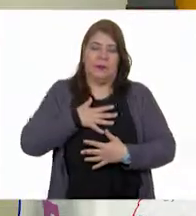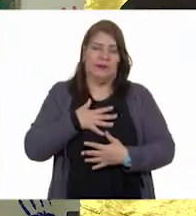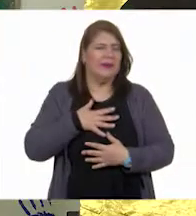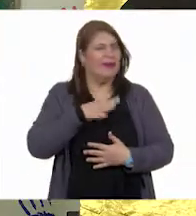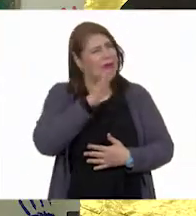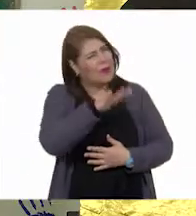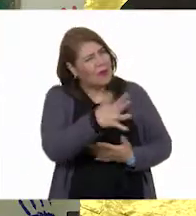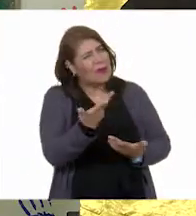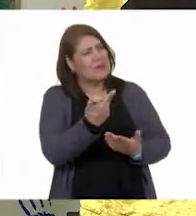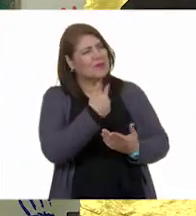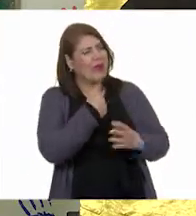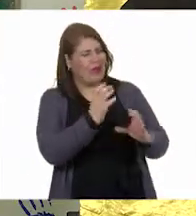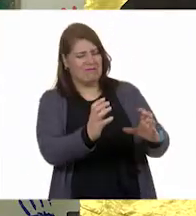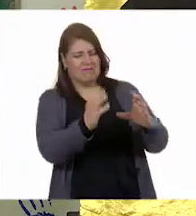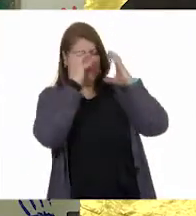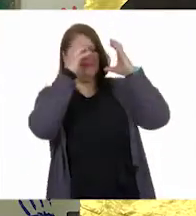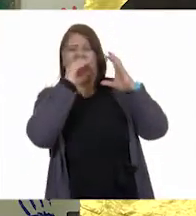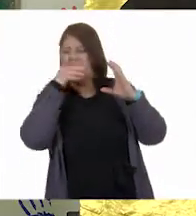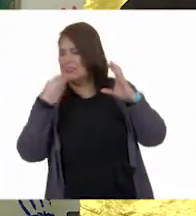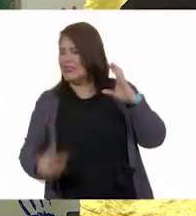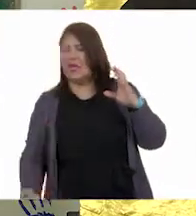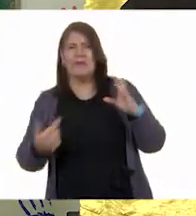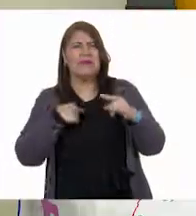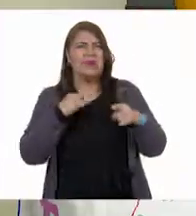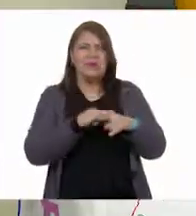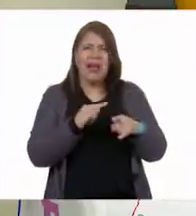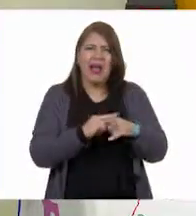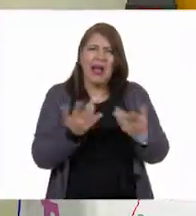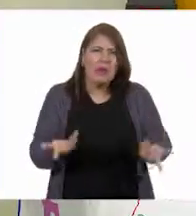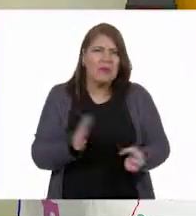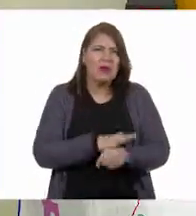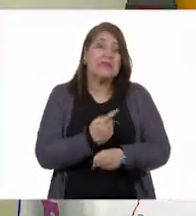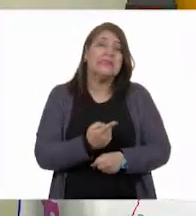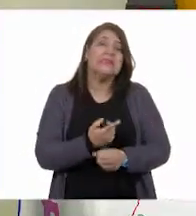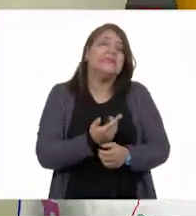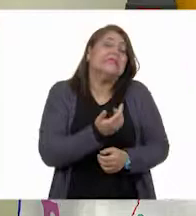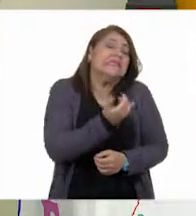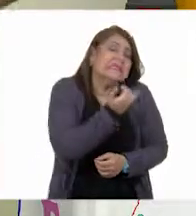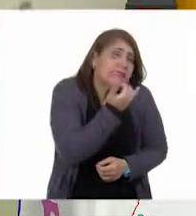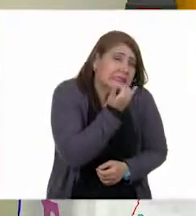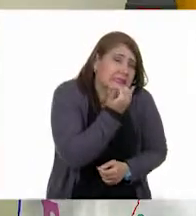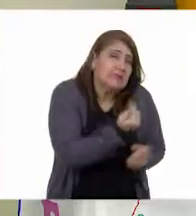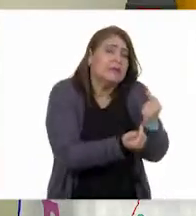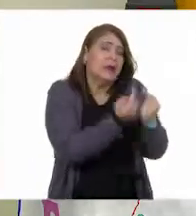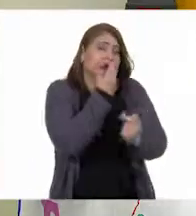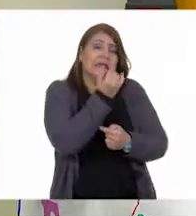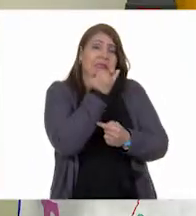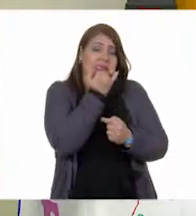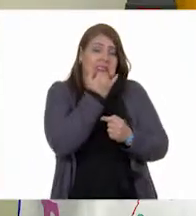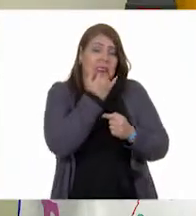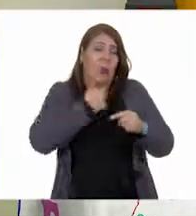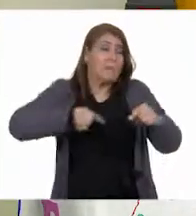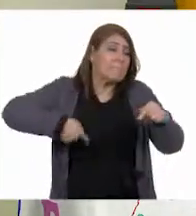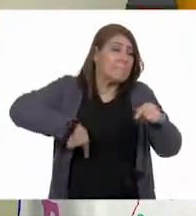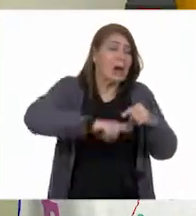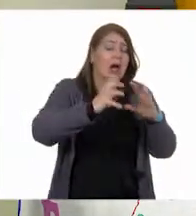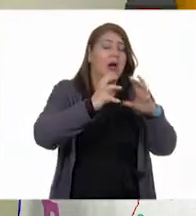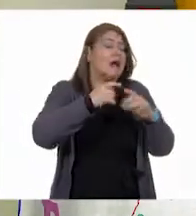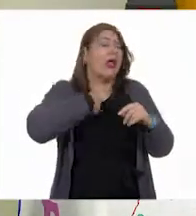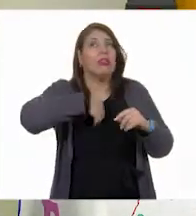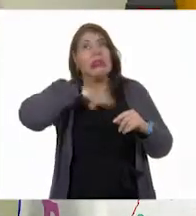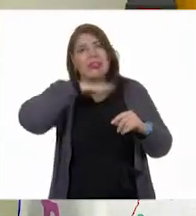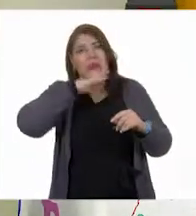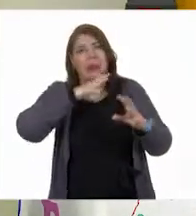¿por qué me tiraste mi sándwich? Y él me dijo que no era su intención, que él pateó el balón fuerte, pero no se fijó